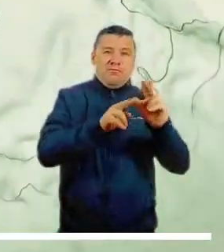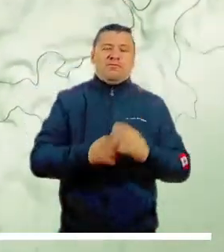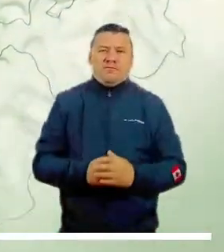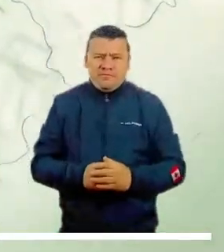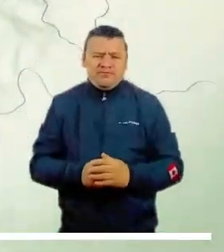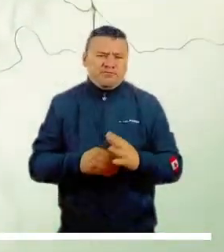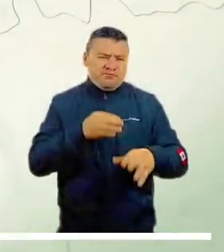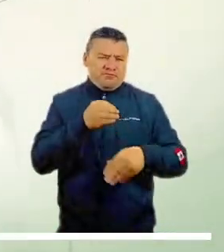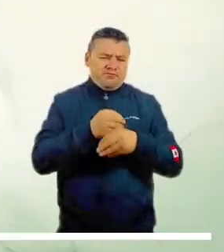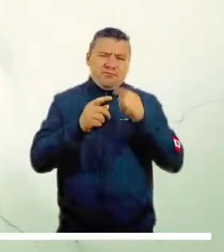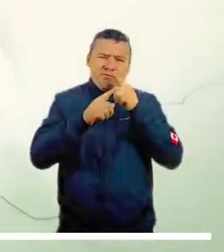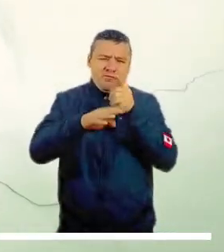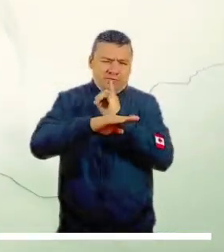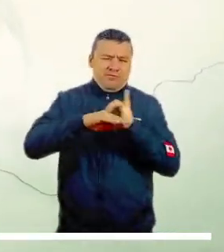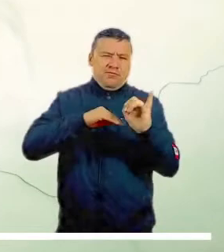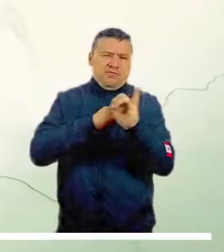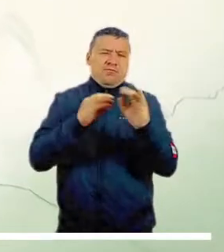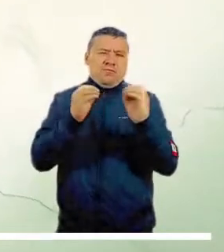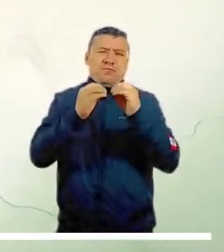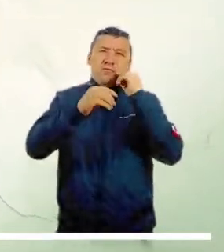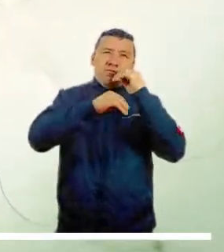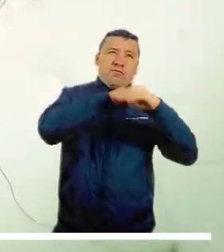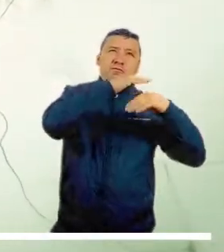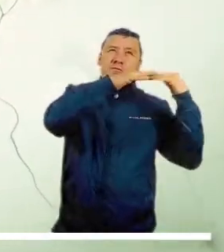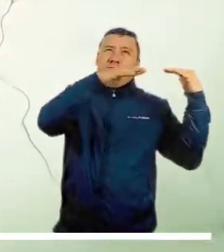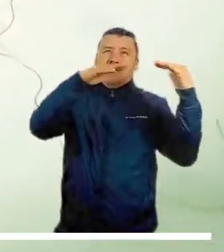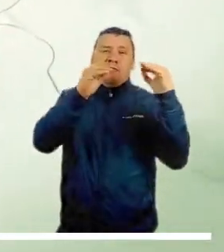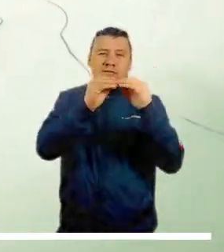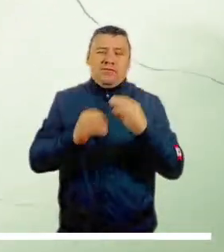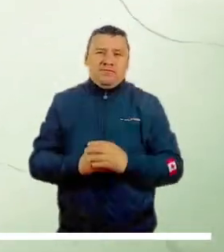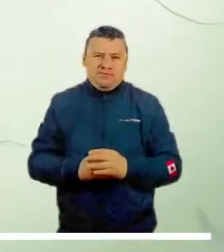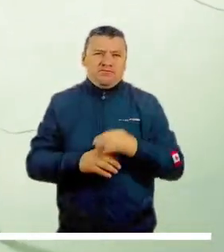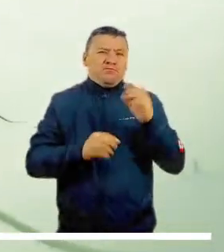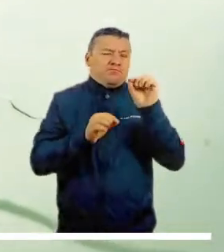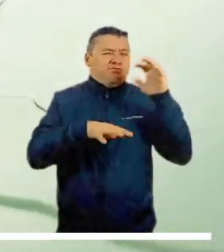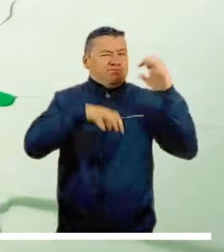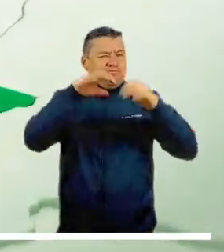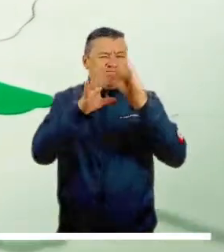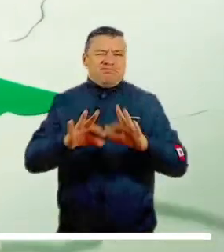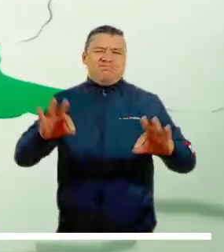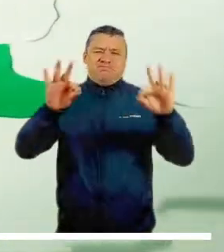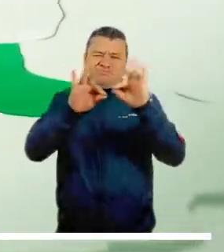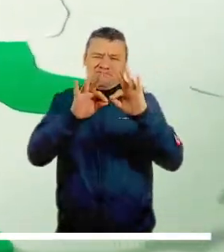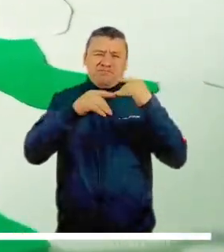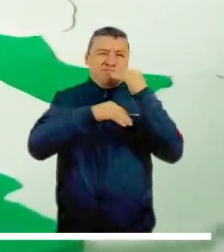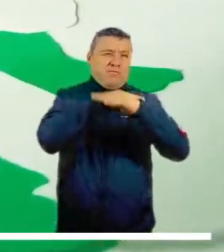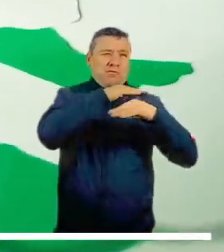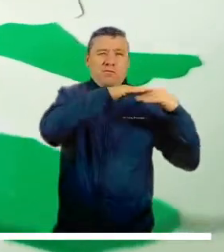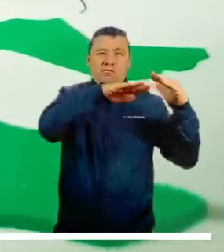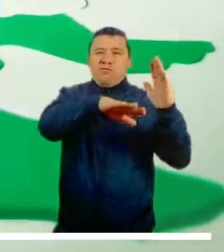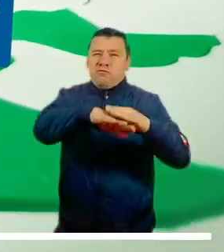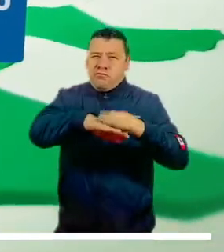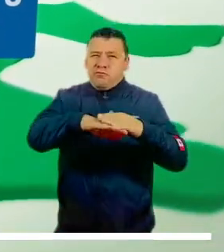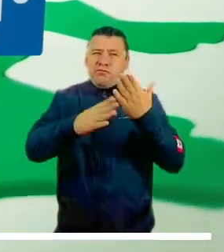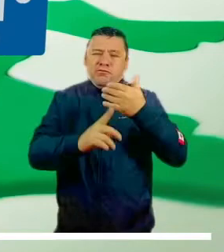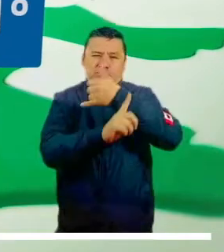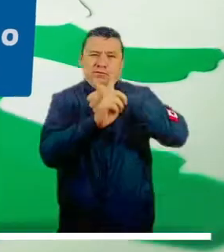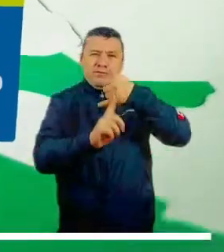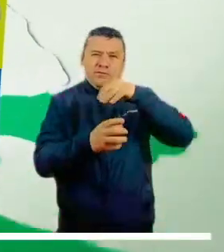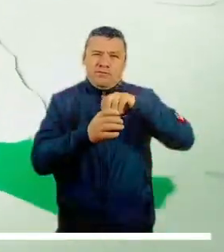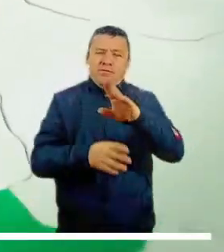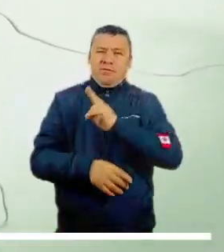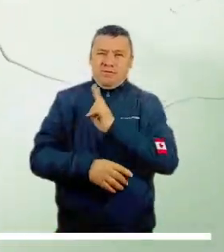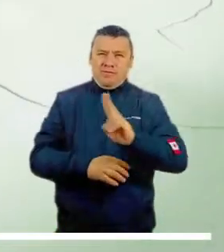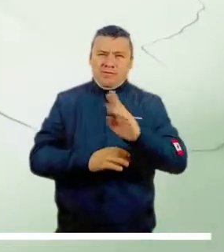lo demás, en las islas se espera un cielo nublado. Mientras que lluvias importantes y densa nubosidad se advierten en Chocó y Valle del Cauca,